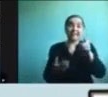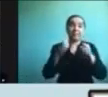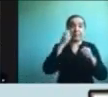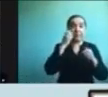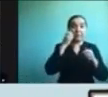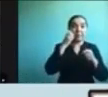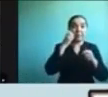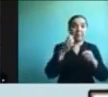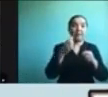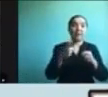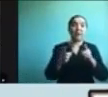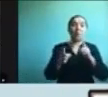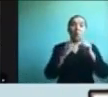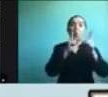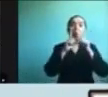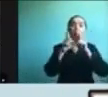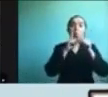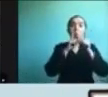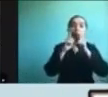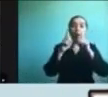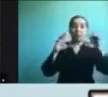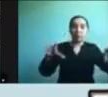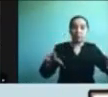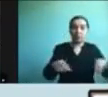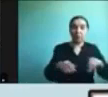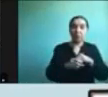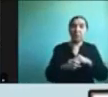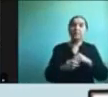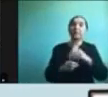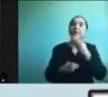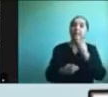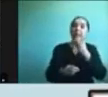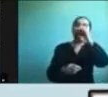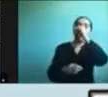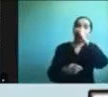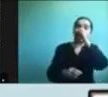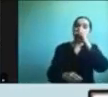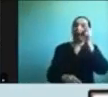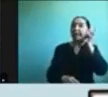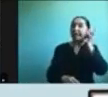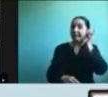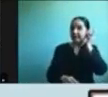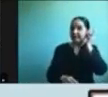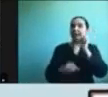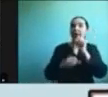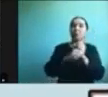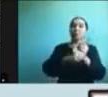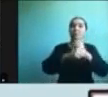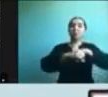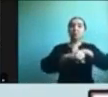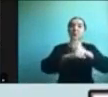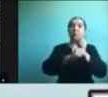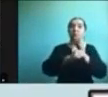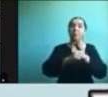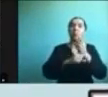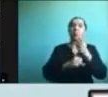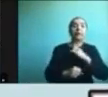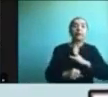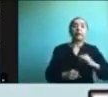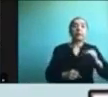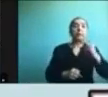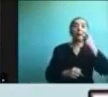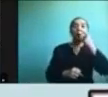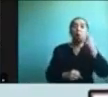porque metieron a una chanchita es la chanchita lucia y en el clásico cuento son tres chanchitos así que